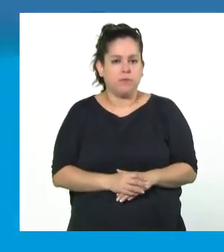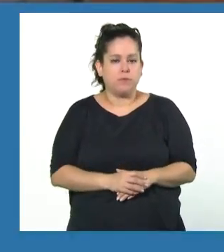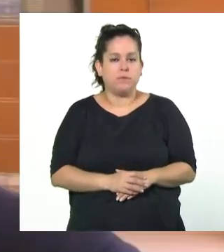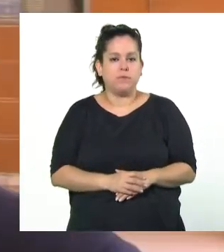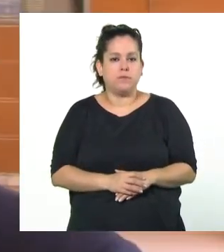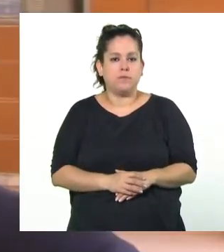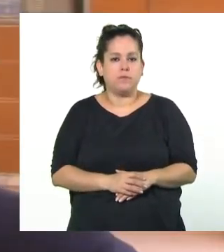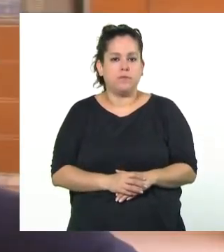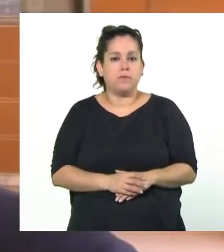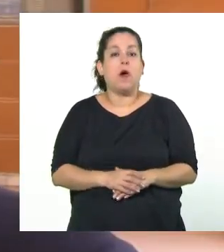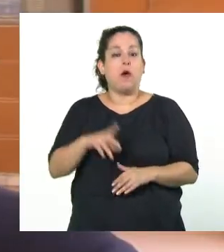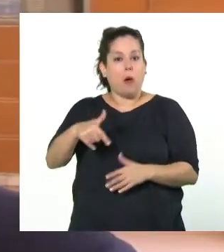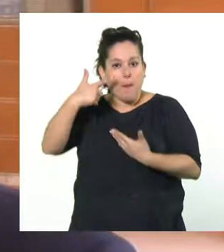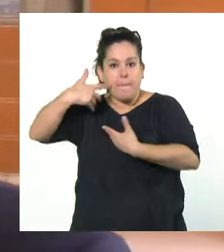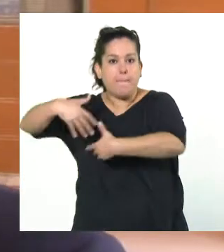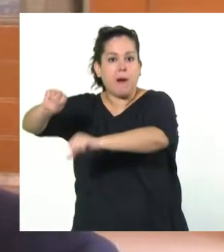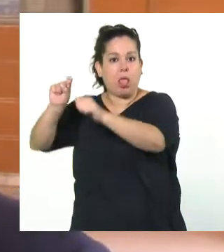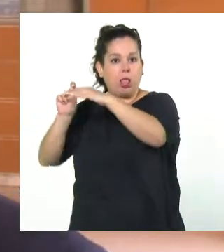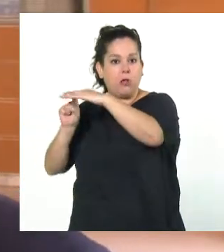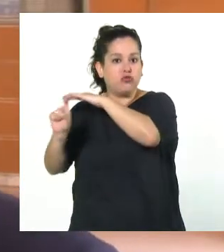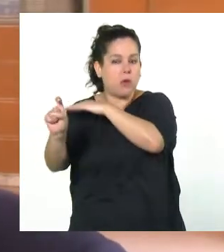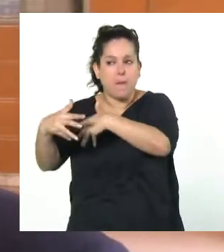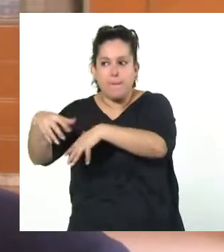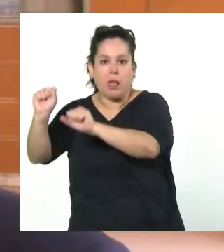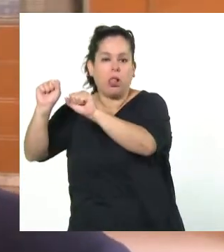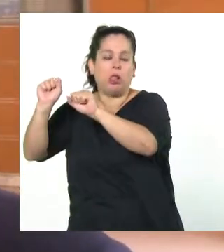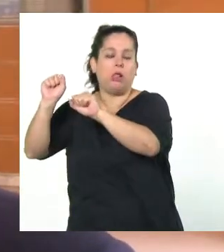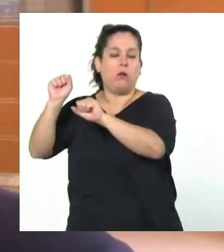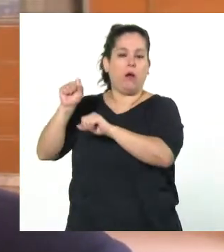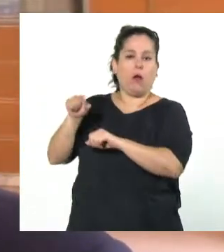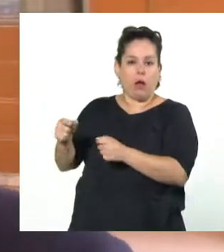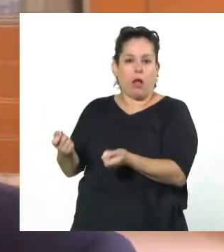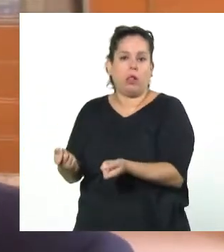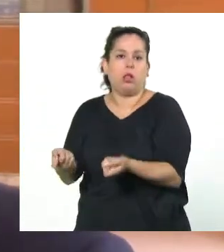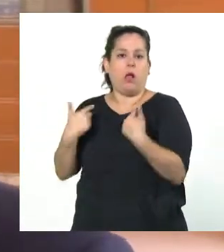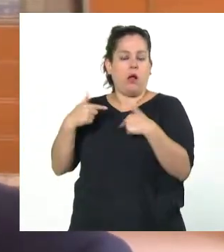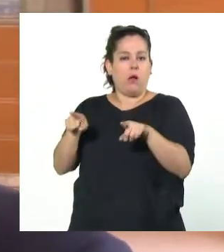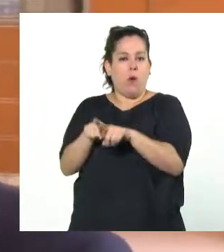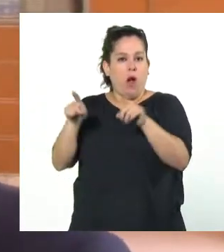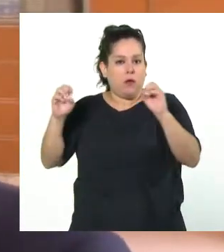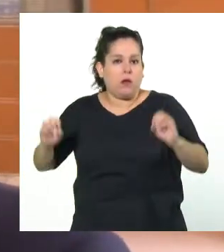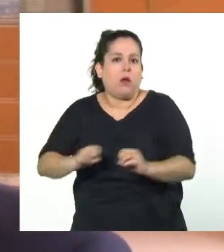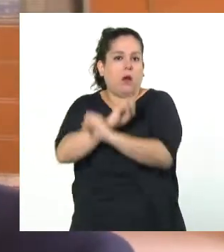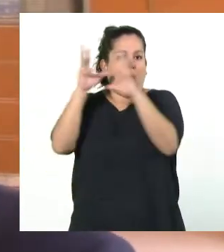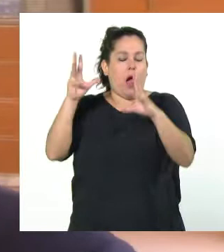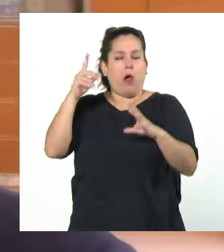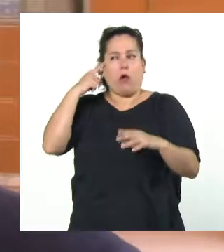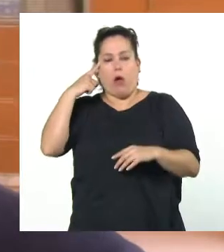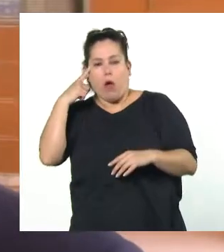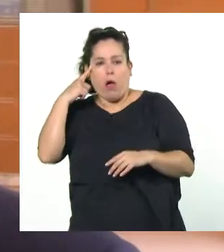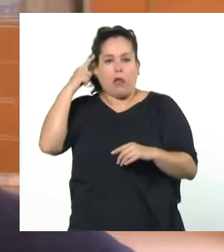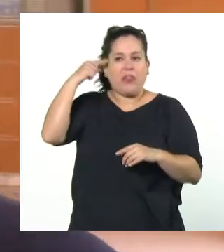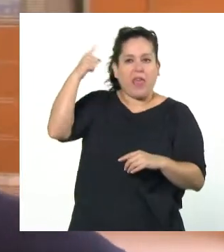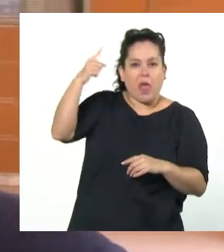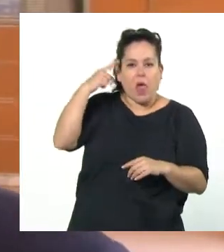El hecho de haber encontrado el submarino sin lugar a dudas va a permitir esclarecer muchísimas hipótesis que se habían construido